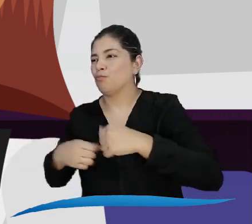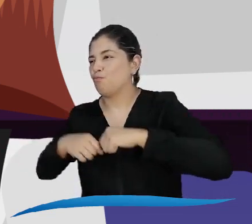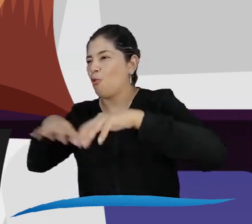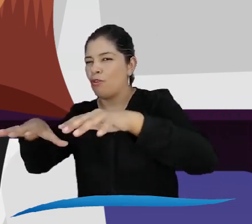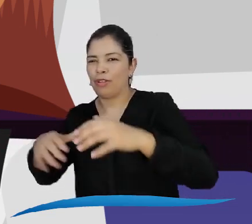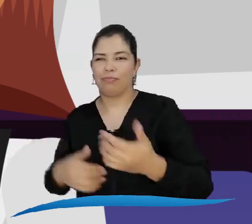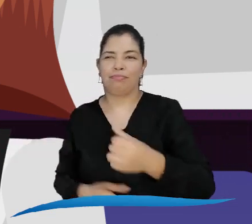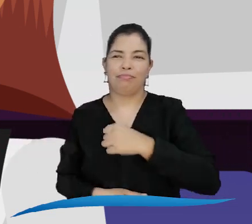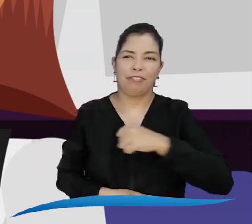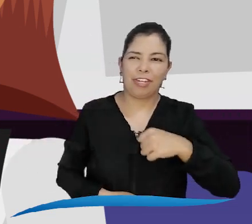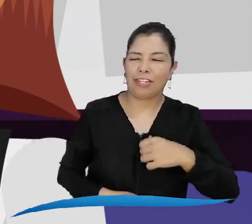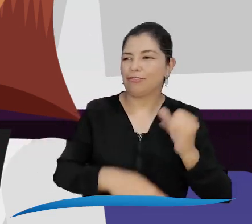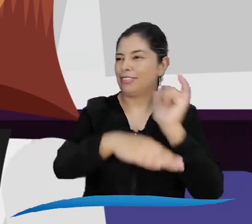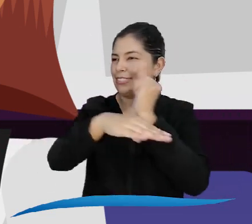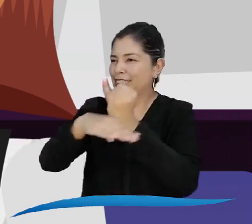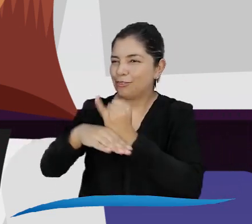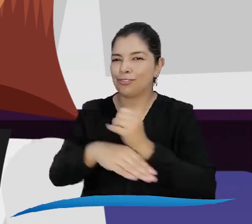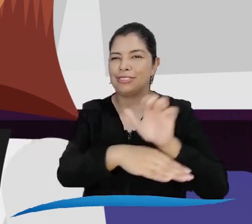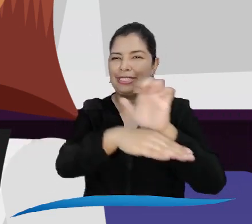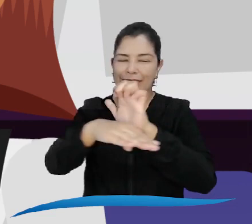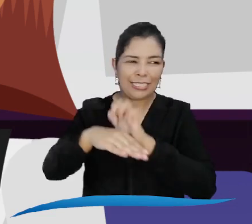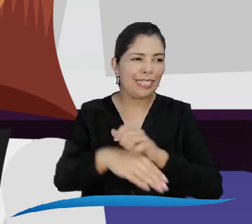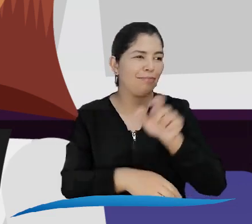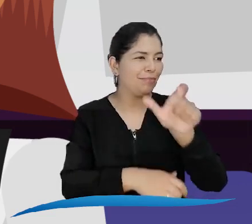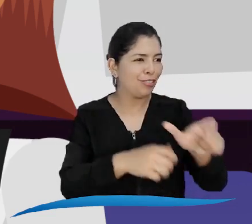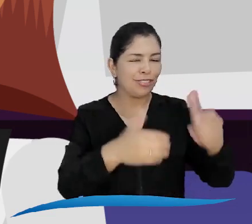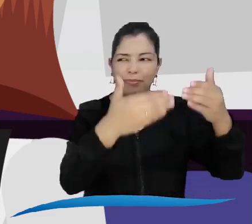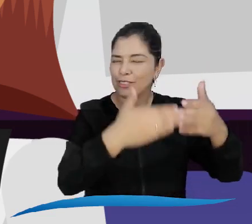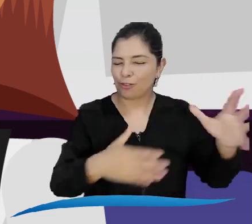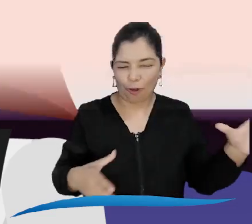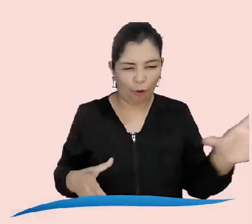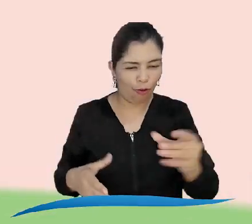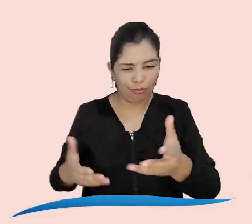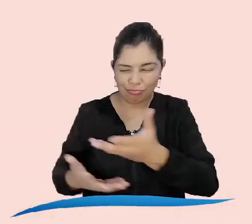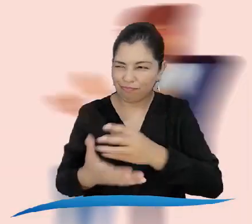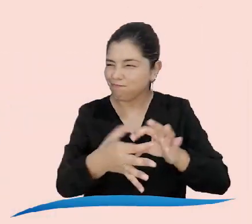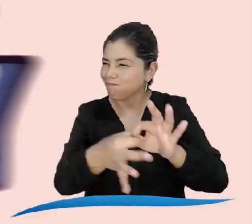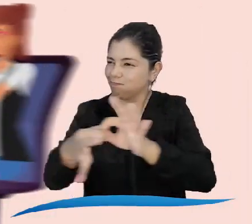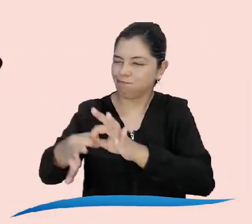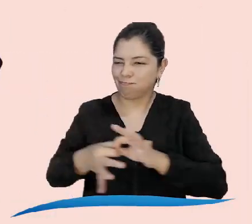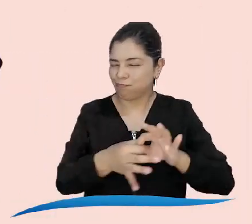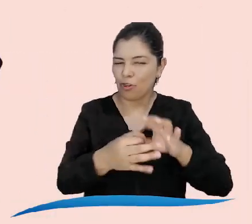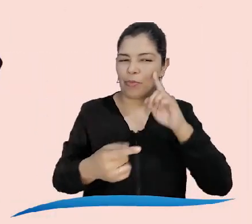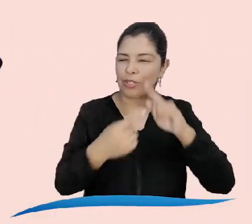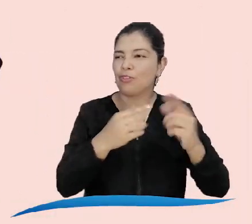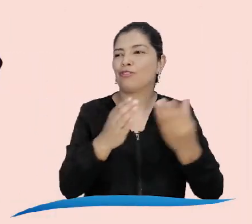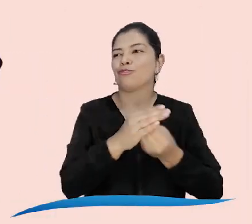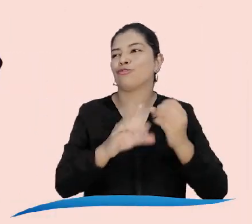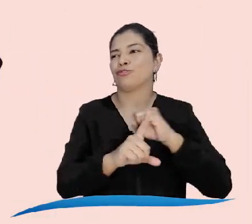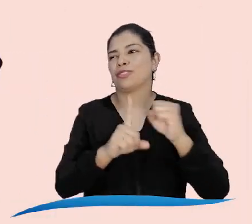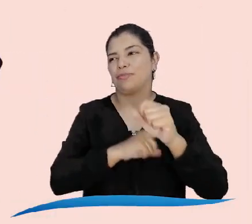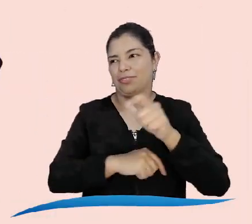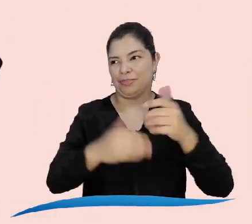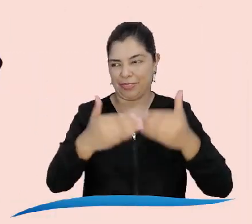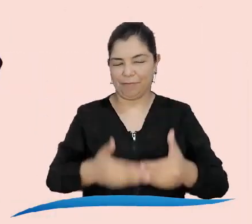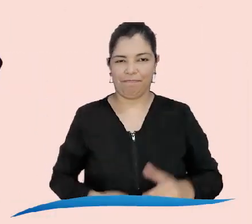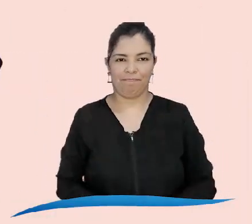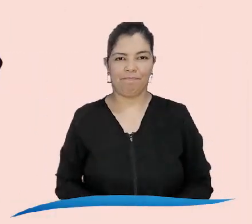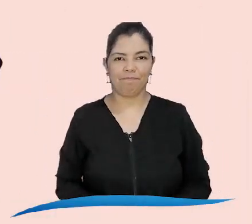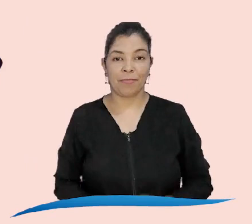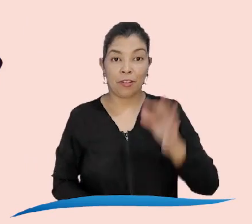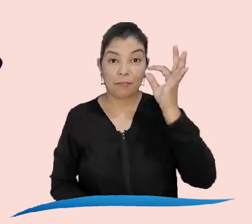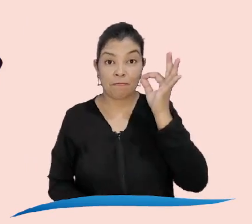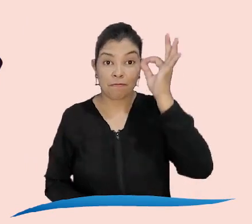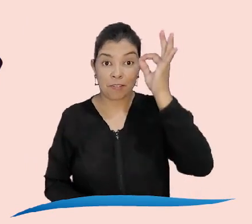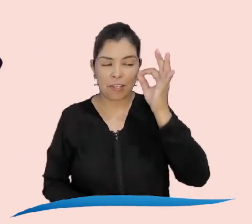aportan al bienestar y a la inclusión de personas con discapacidad. La doctora Peregrina prosiguió explicándole al